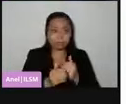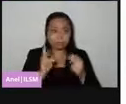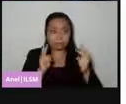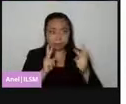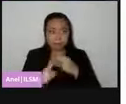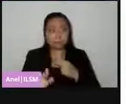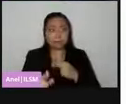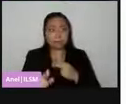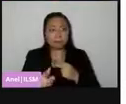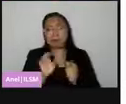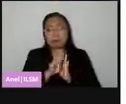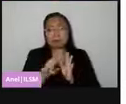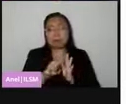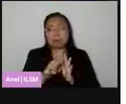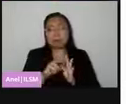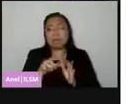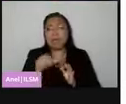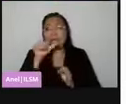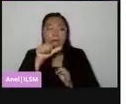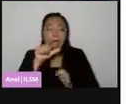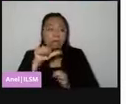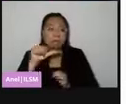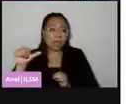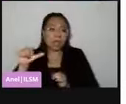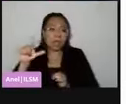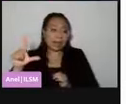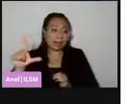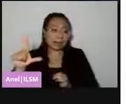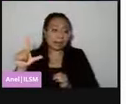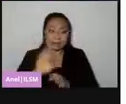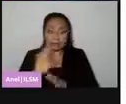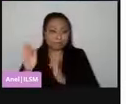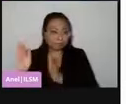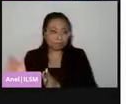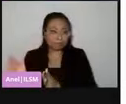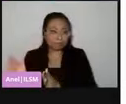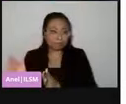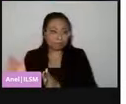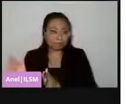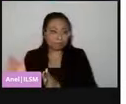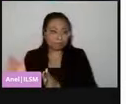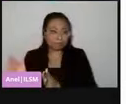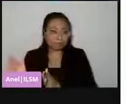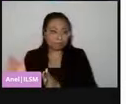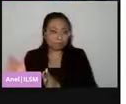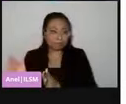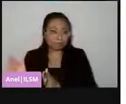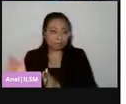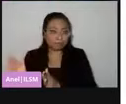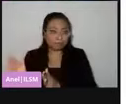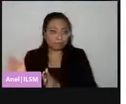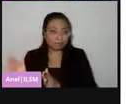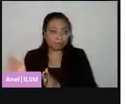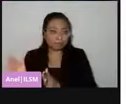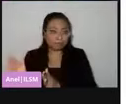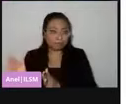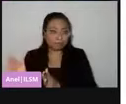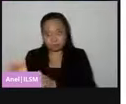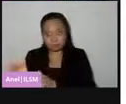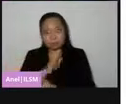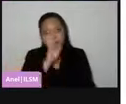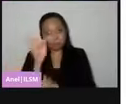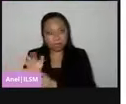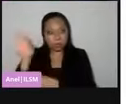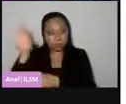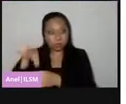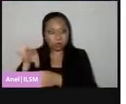es la letra L. Ahí se va a instalar la casilla básica y las personas que hayan nacido entre la A y la L pueden votar en la